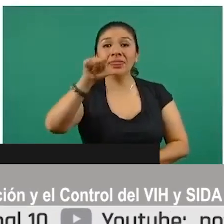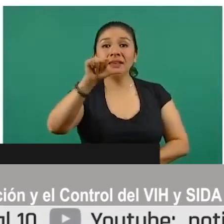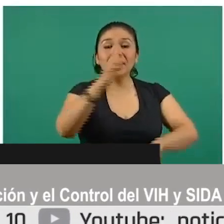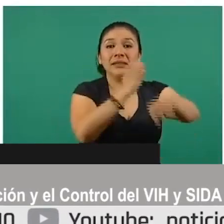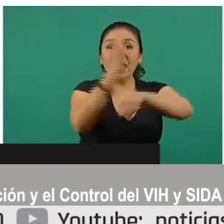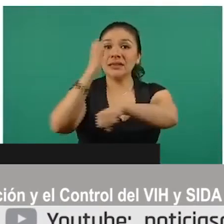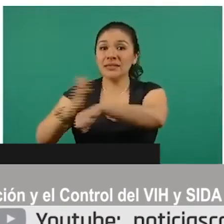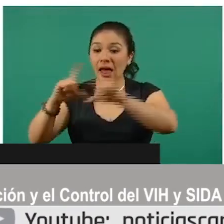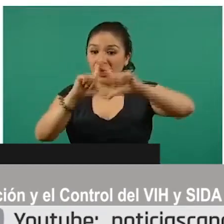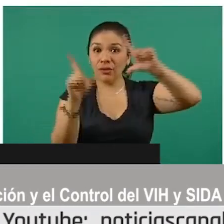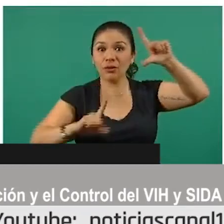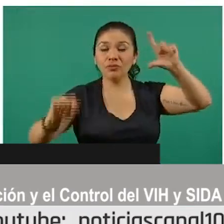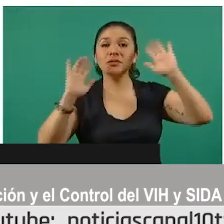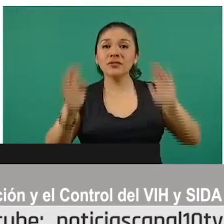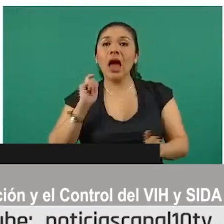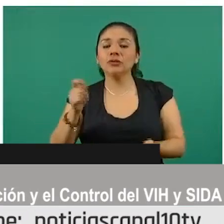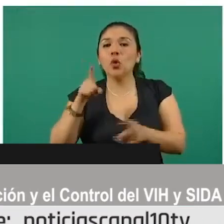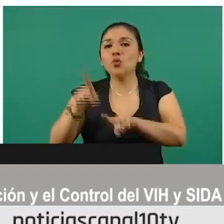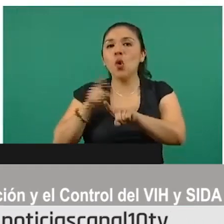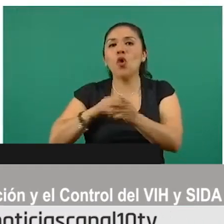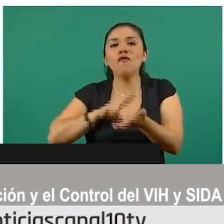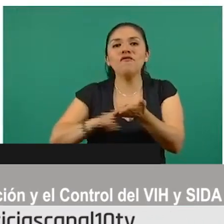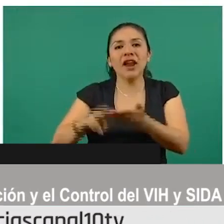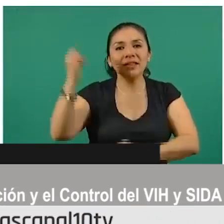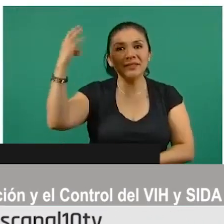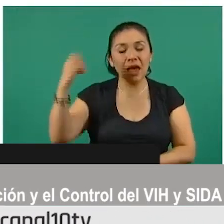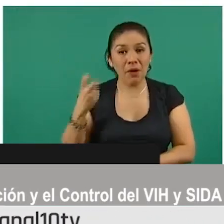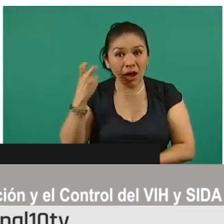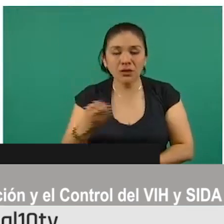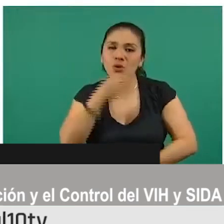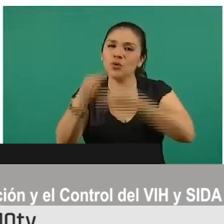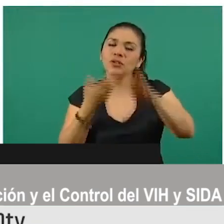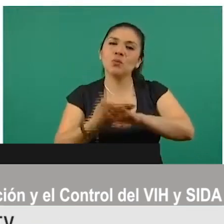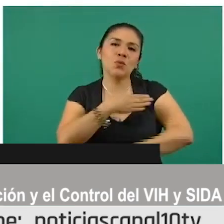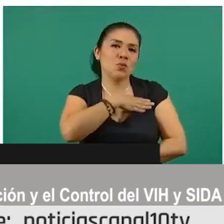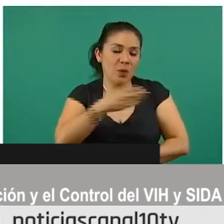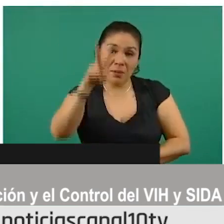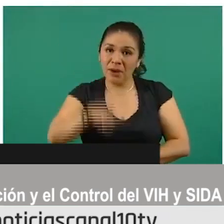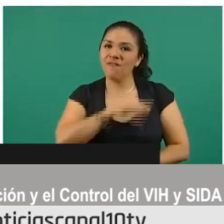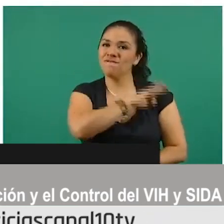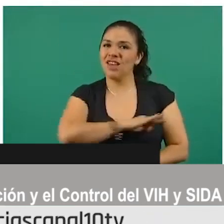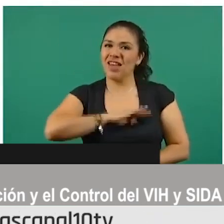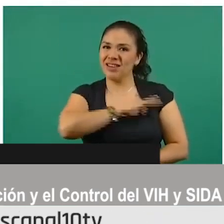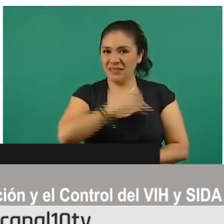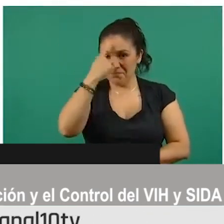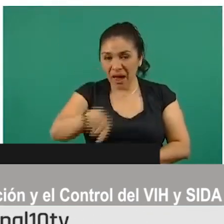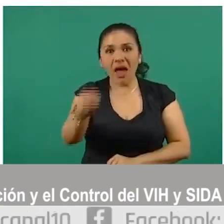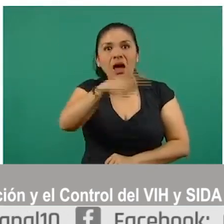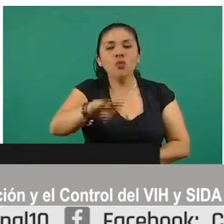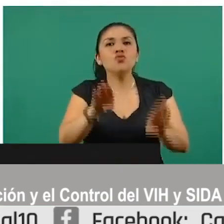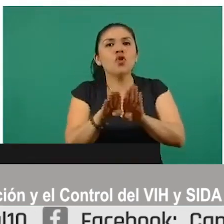entidades federativas se encuentran en verde. Esto es extraordinario también, felicidades a la